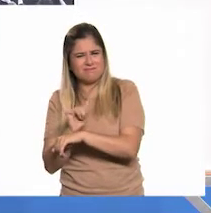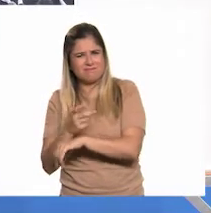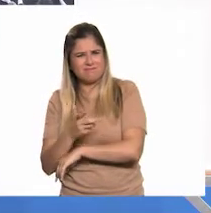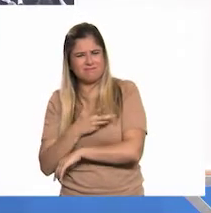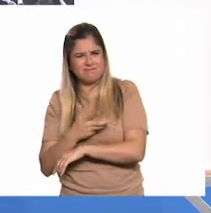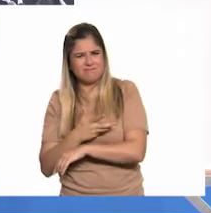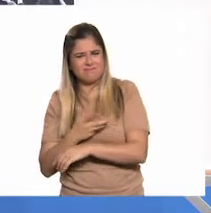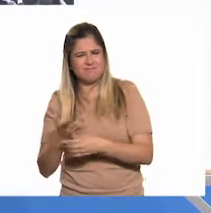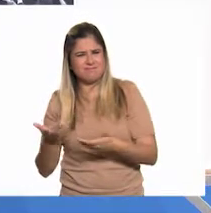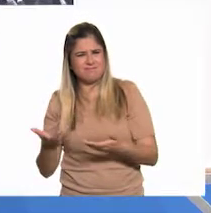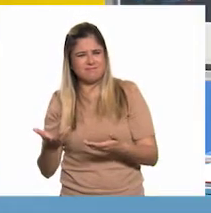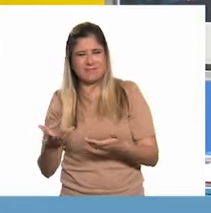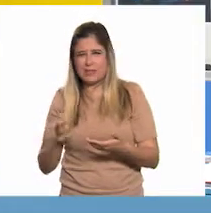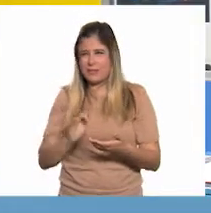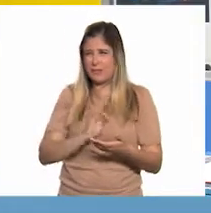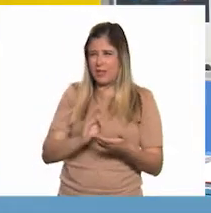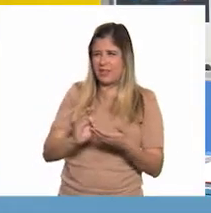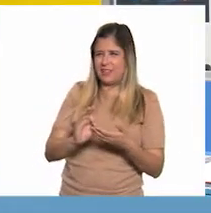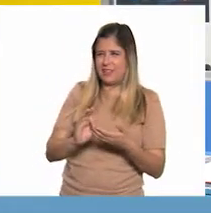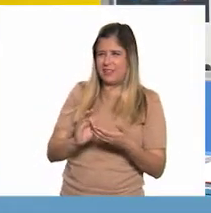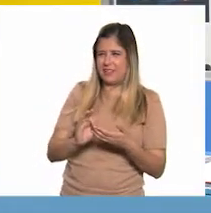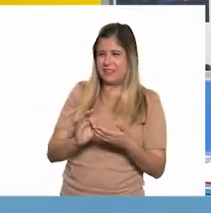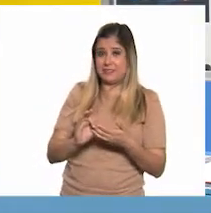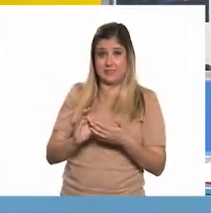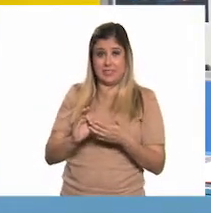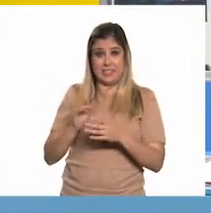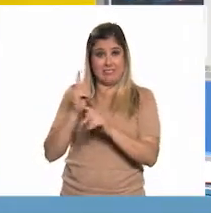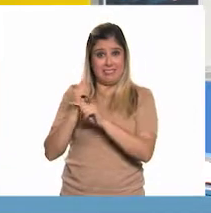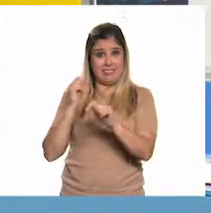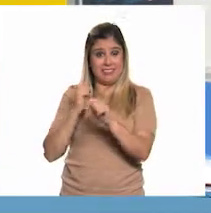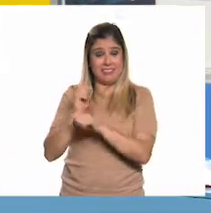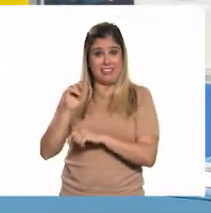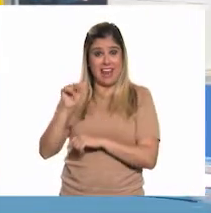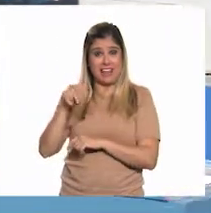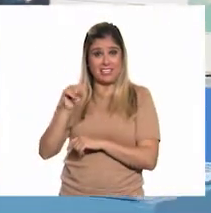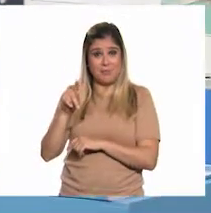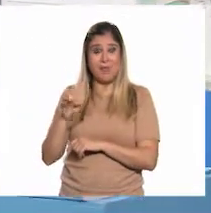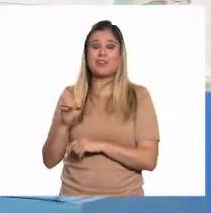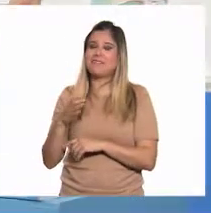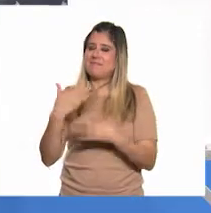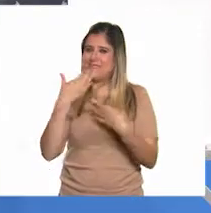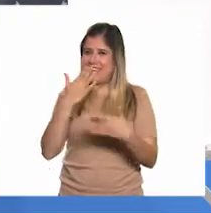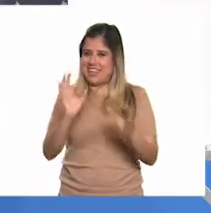Podría ser... ¿Qué factor? Transporte. transporte, perfecto.